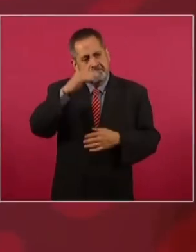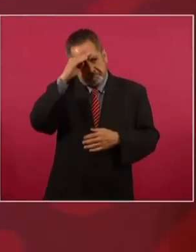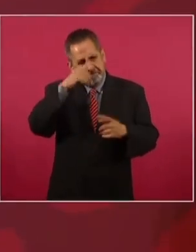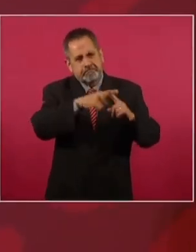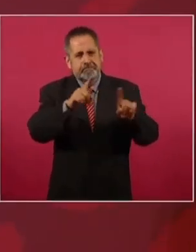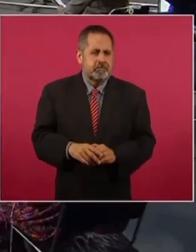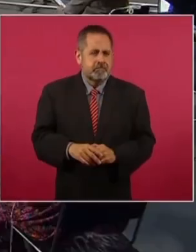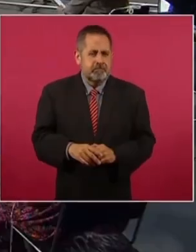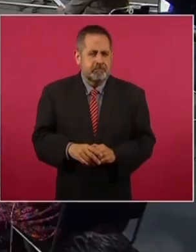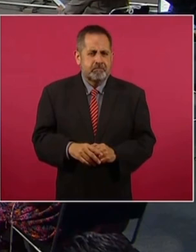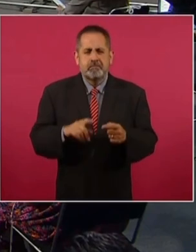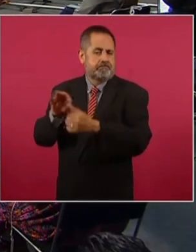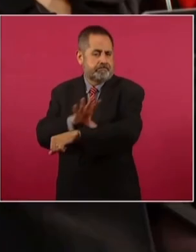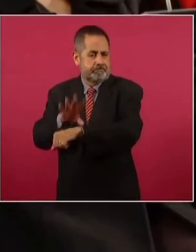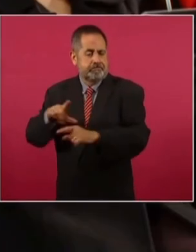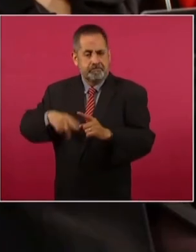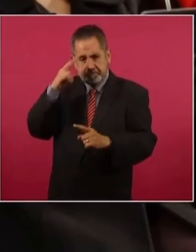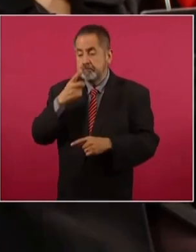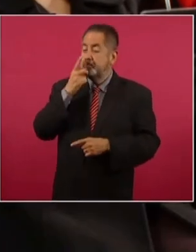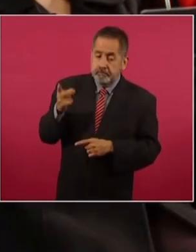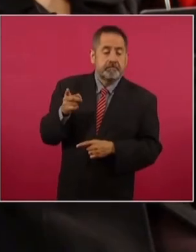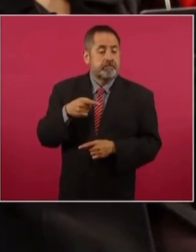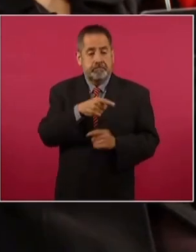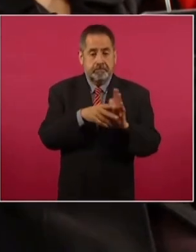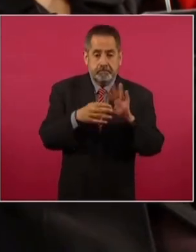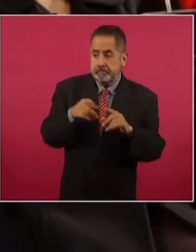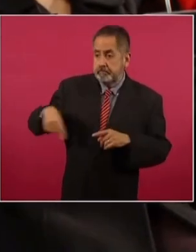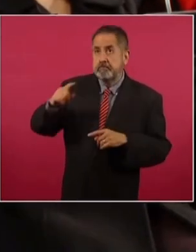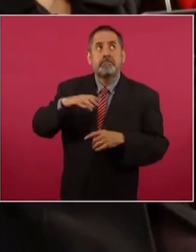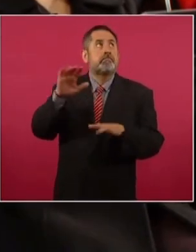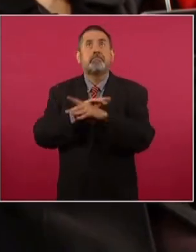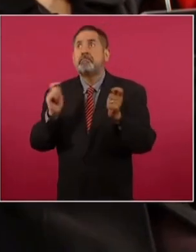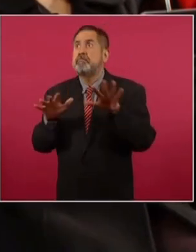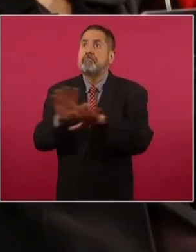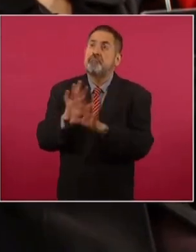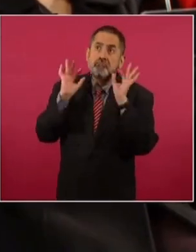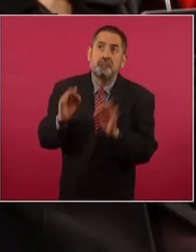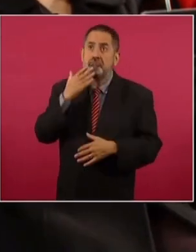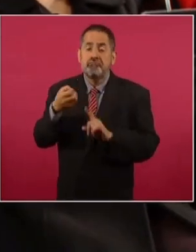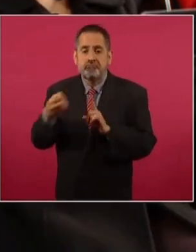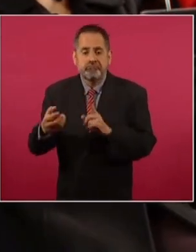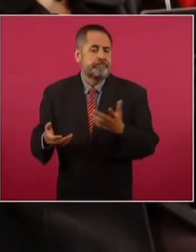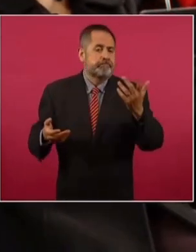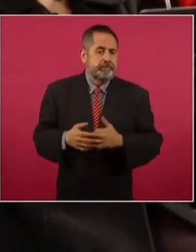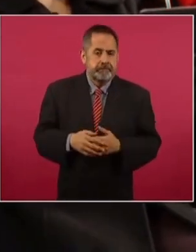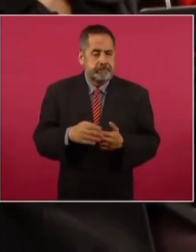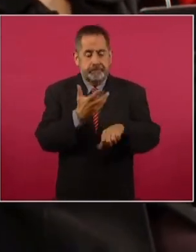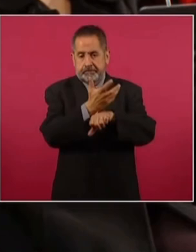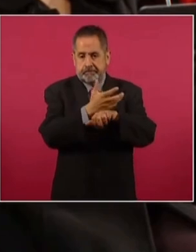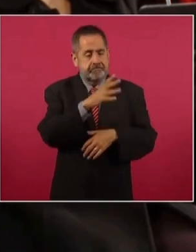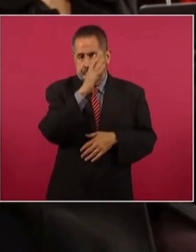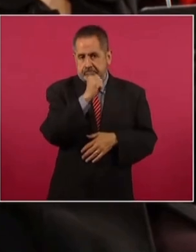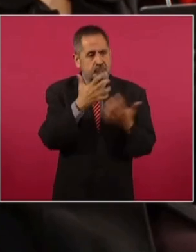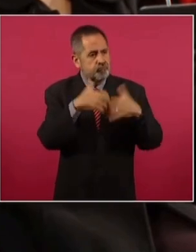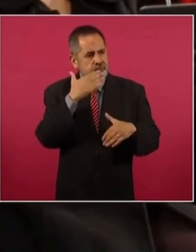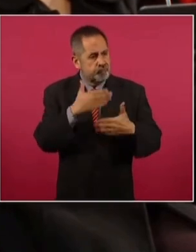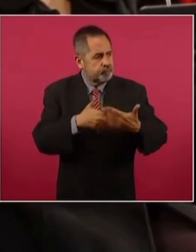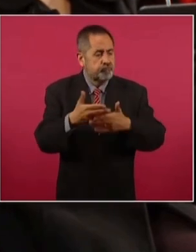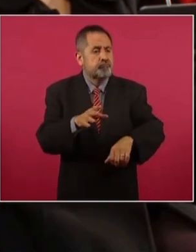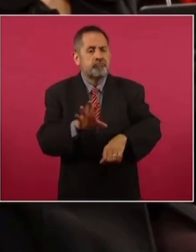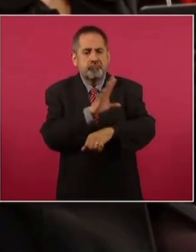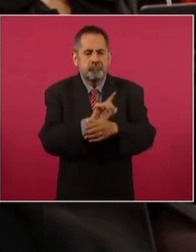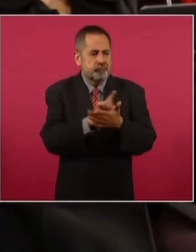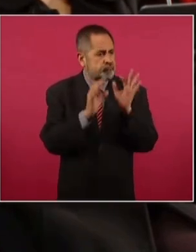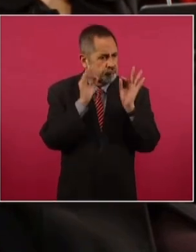Calica y con Talos. Dice la capacidad regional para combatir el cambio climático de manera efectiva impide que la economía norteamericana funcione con energías